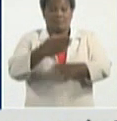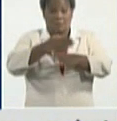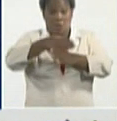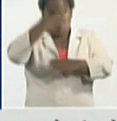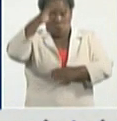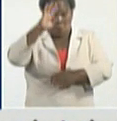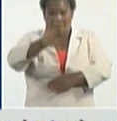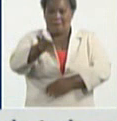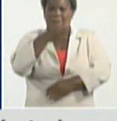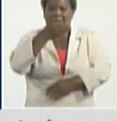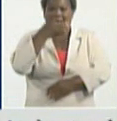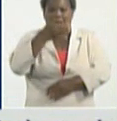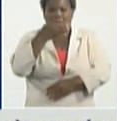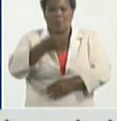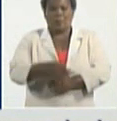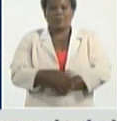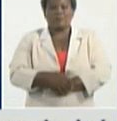dicho,